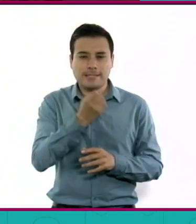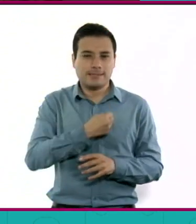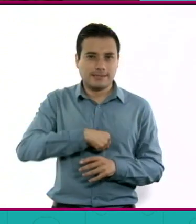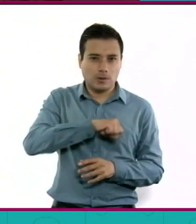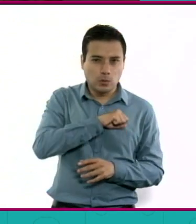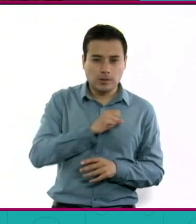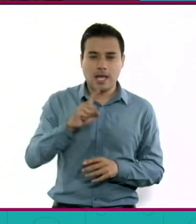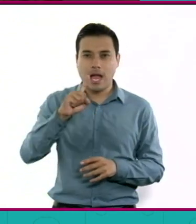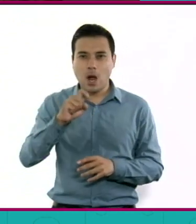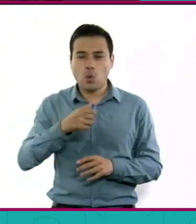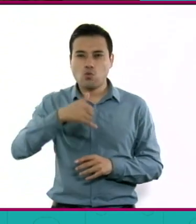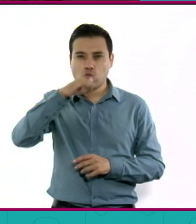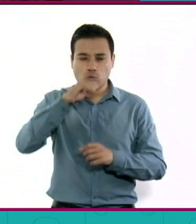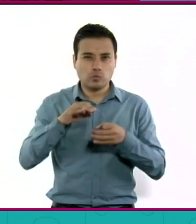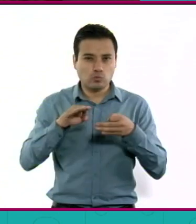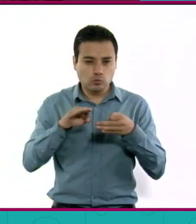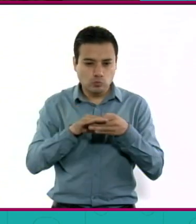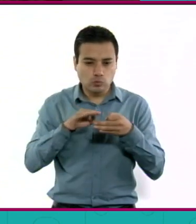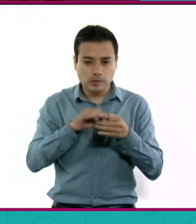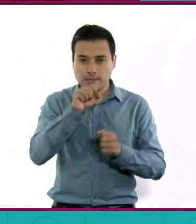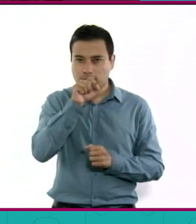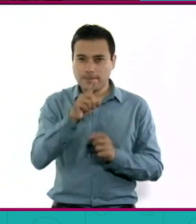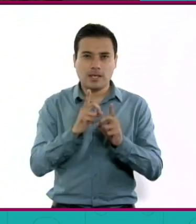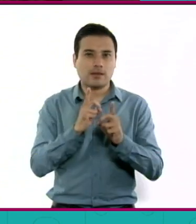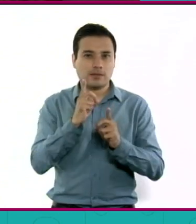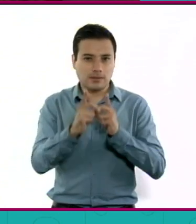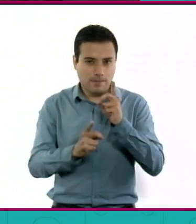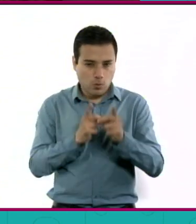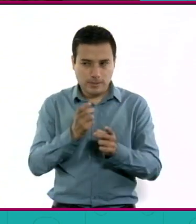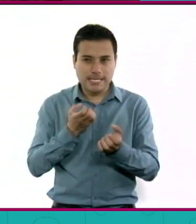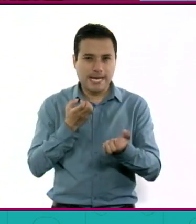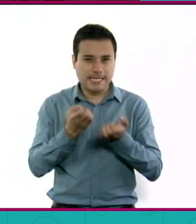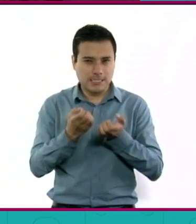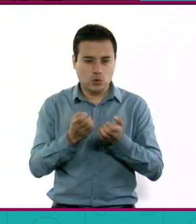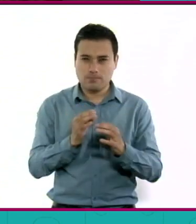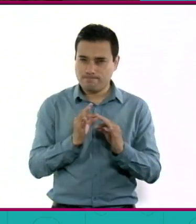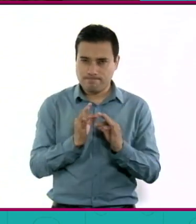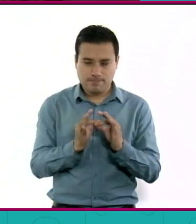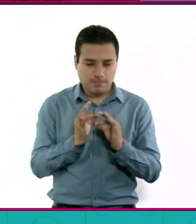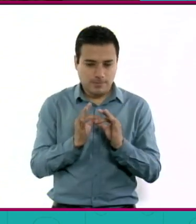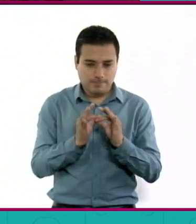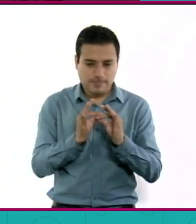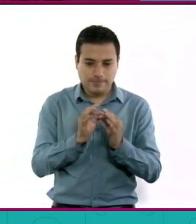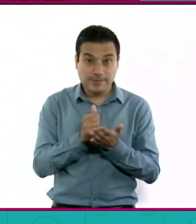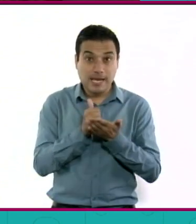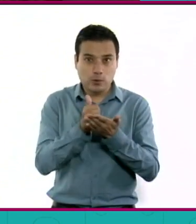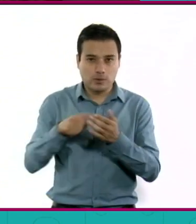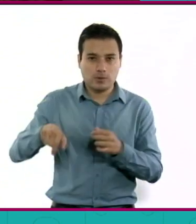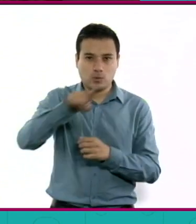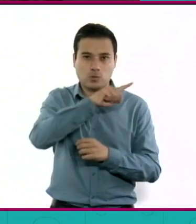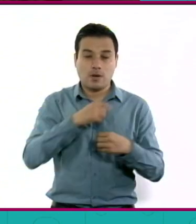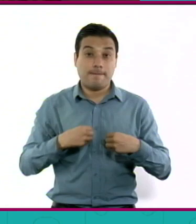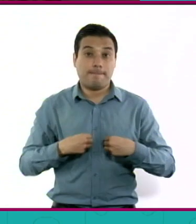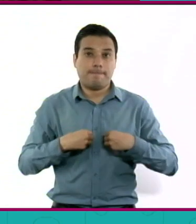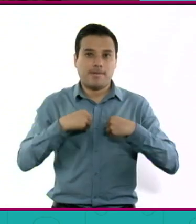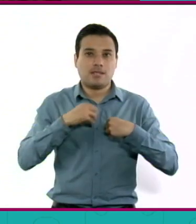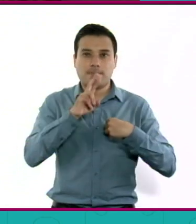de una buena hidratación y de una actividad física que nos ayude a estar mejor y a convivir.